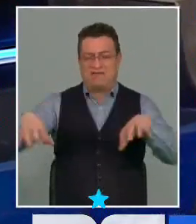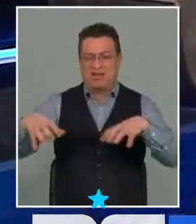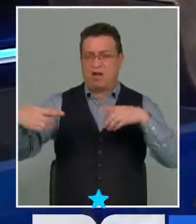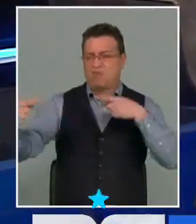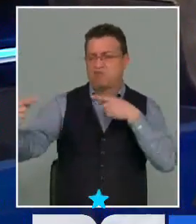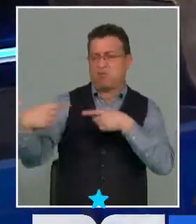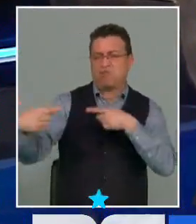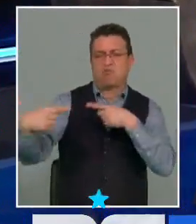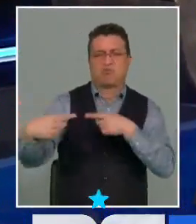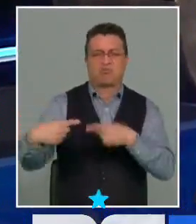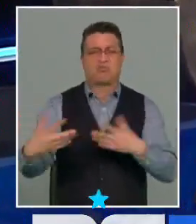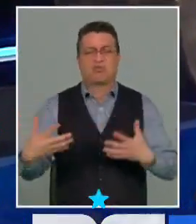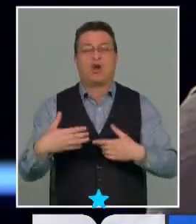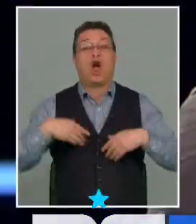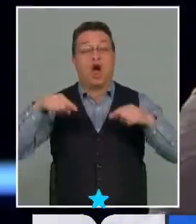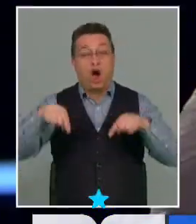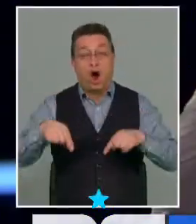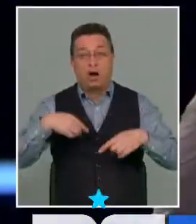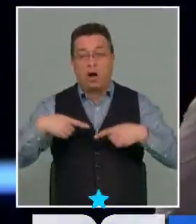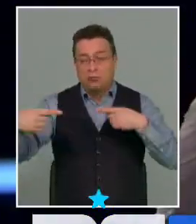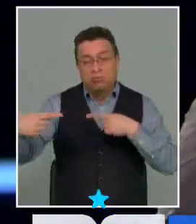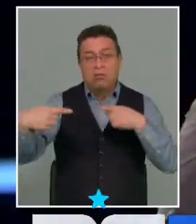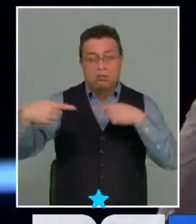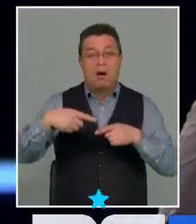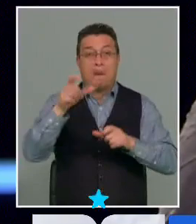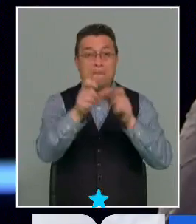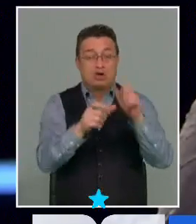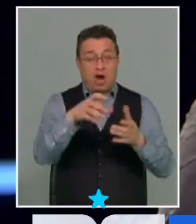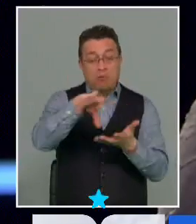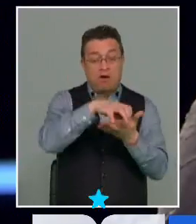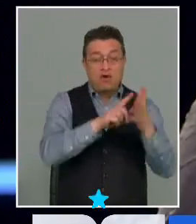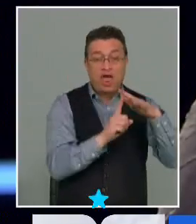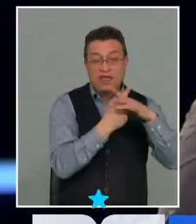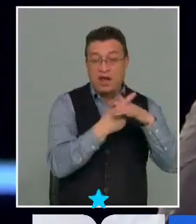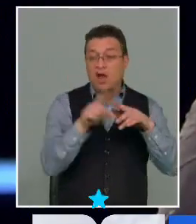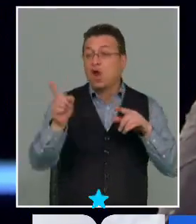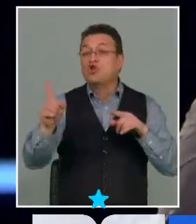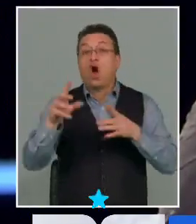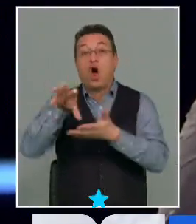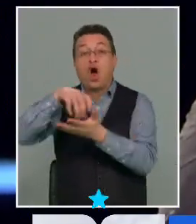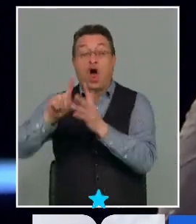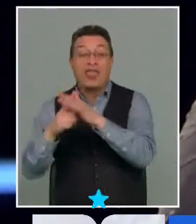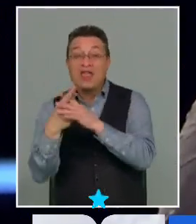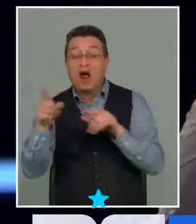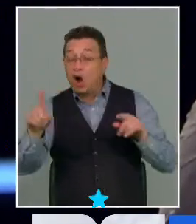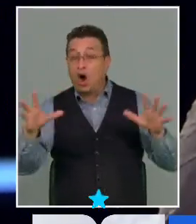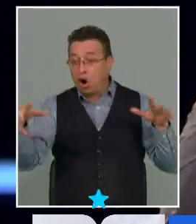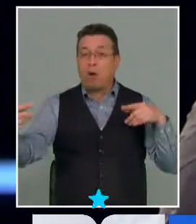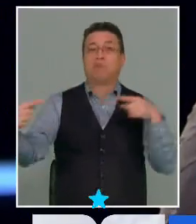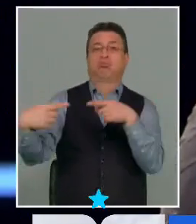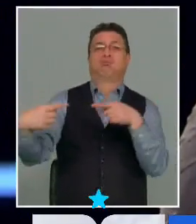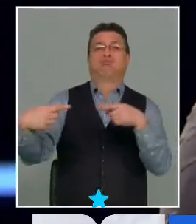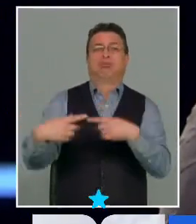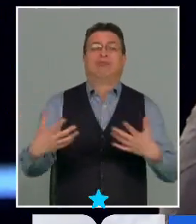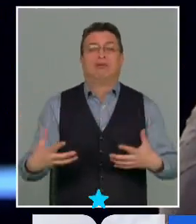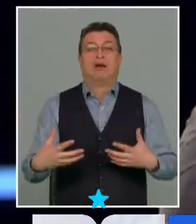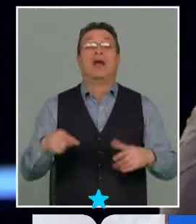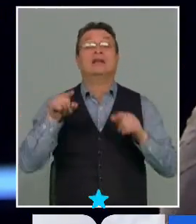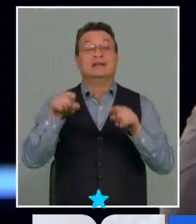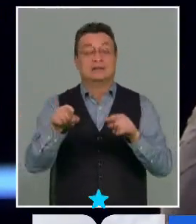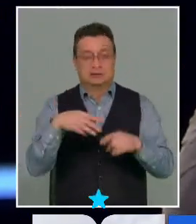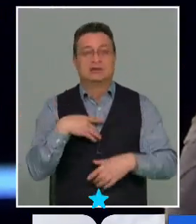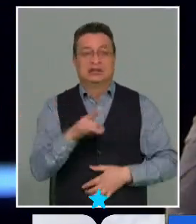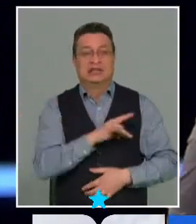confronta. Hoy día estamos confrontándonos entre personas de pueblo indígena y no indígena. Y eso es justamente lo que nosotros no queremos. Queremos un